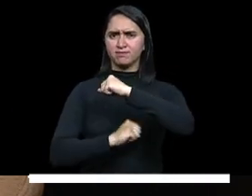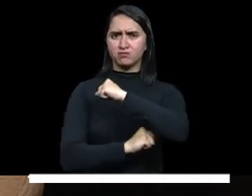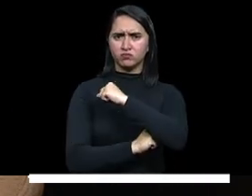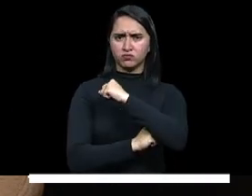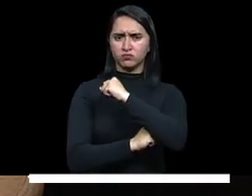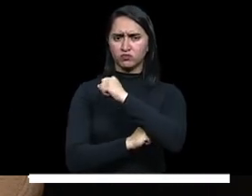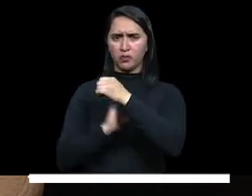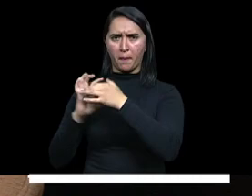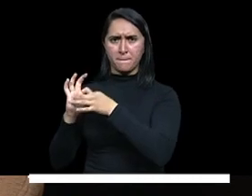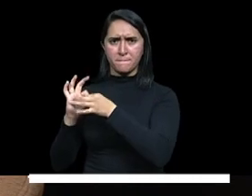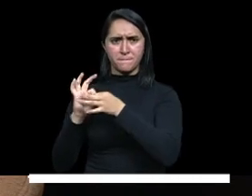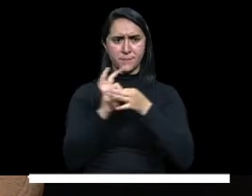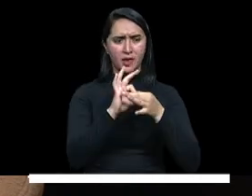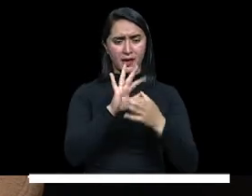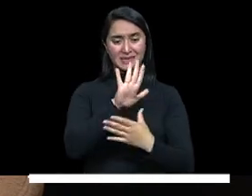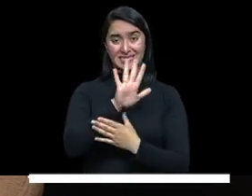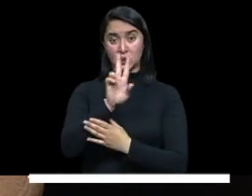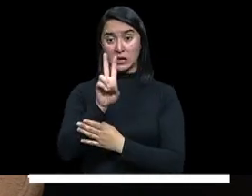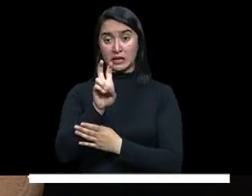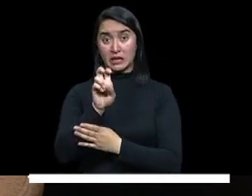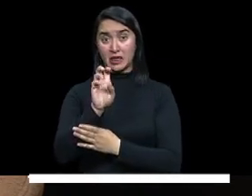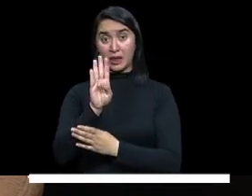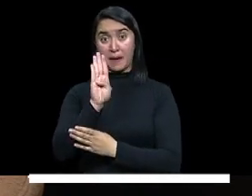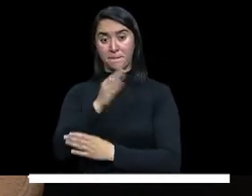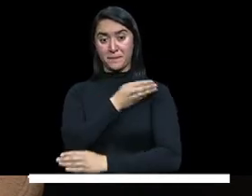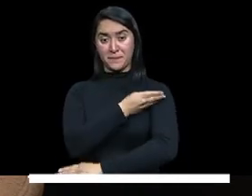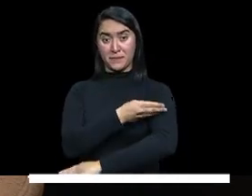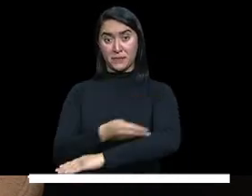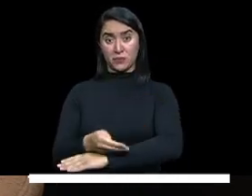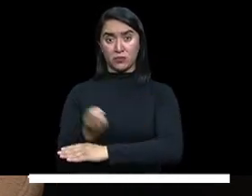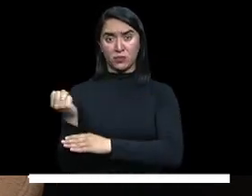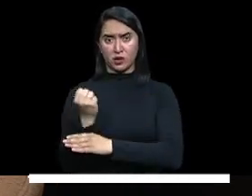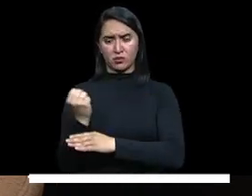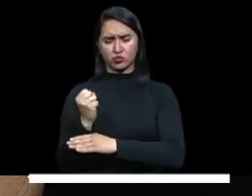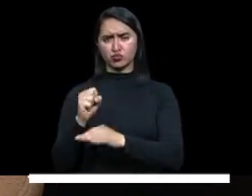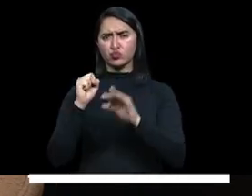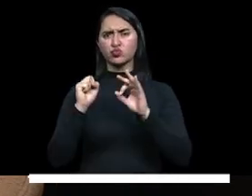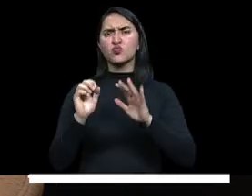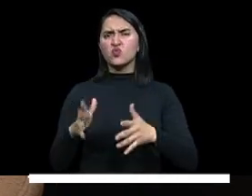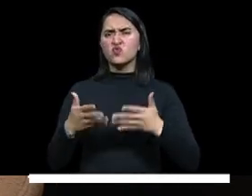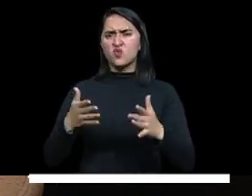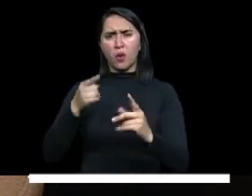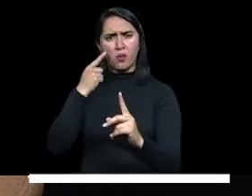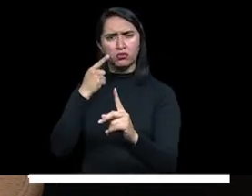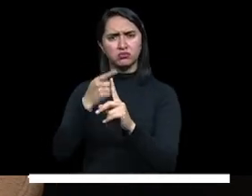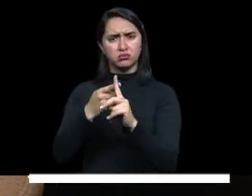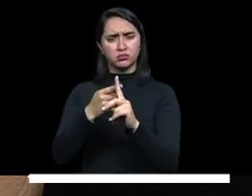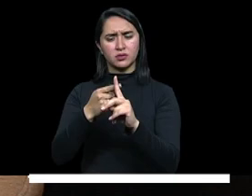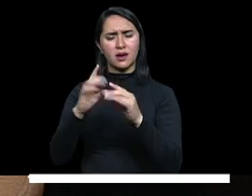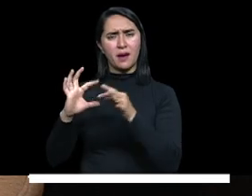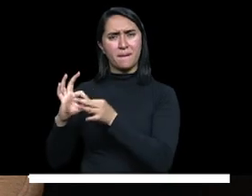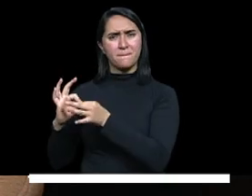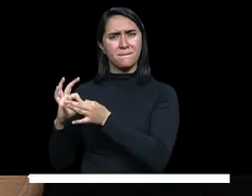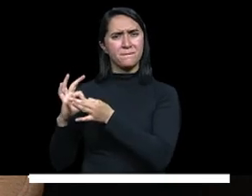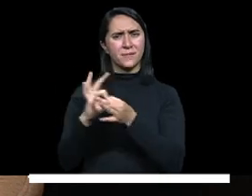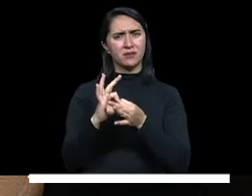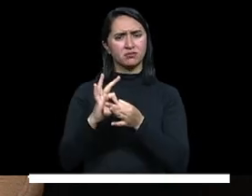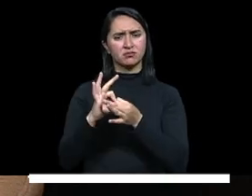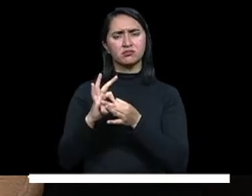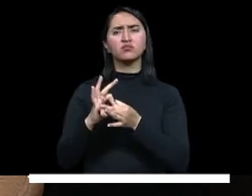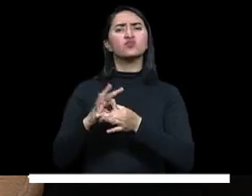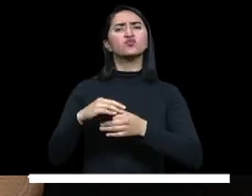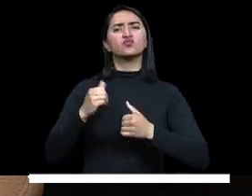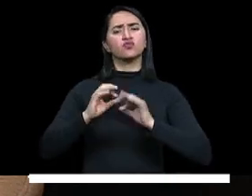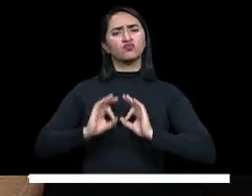asignación de 57 billones de pesos para cumplir ese propósito se conecta también con garantizar